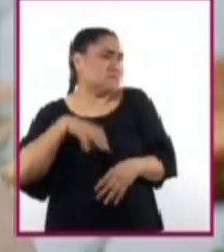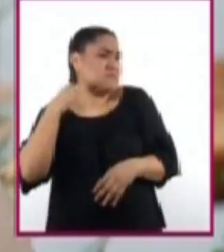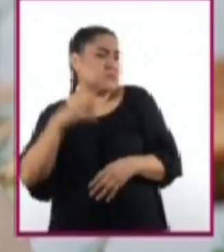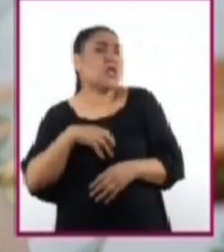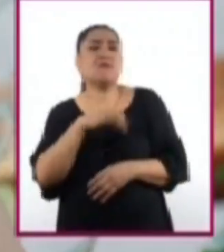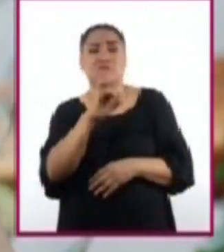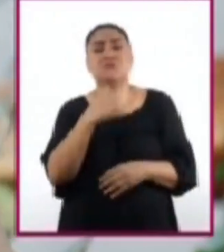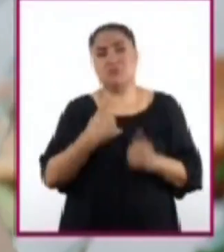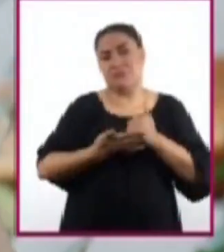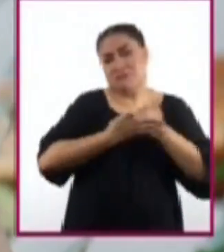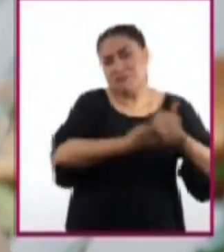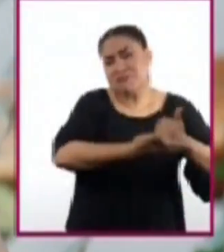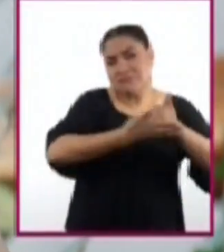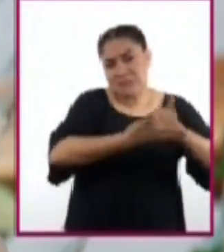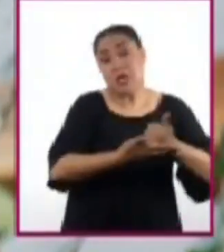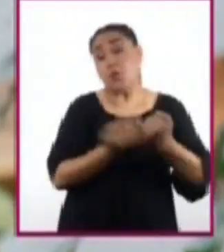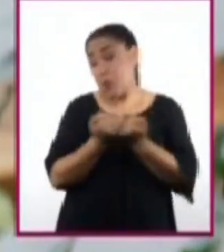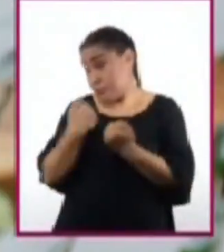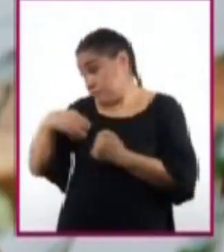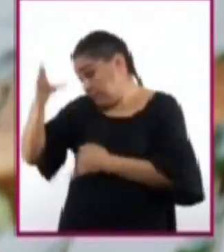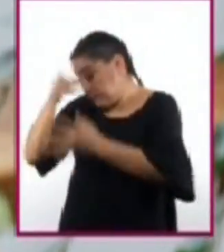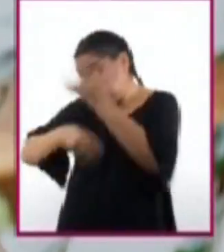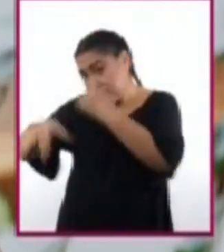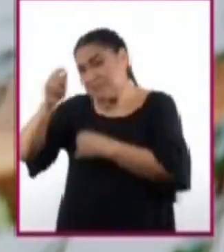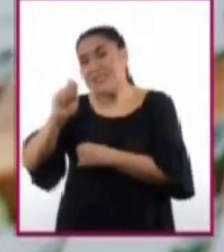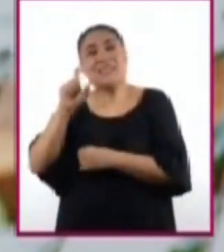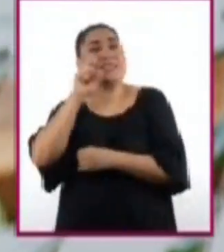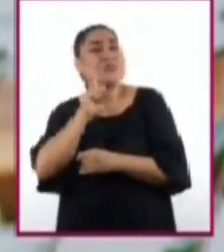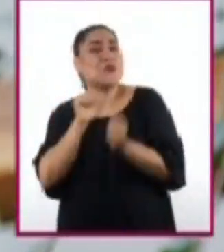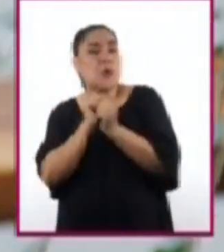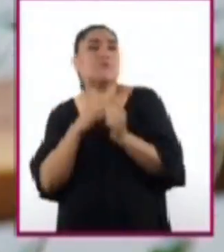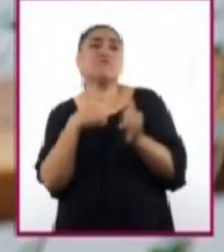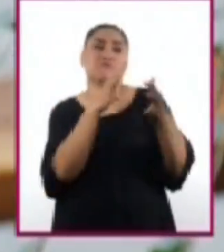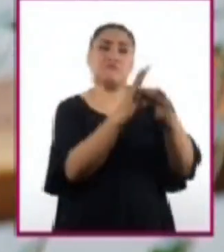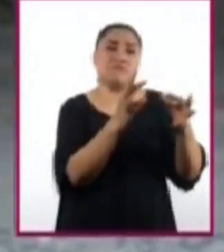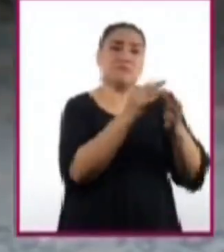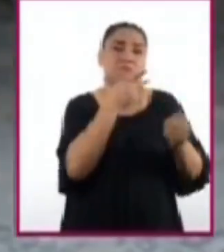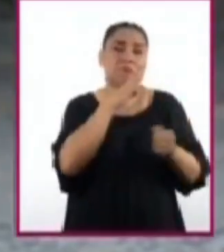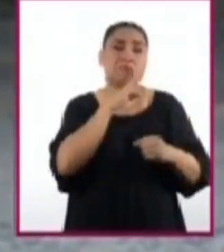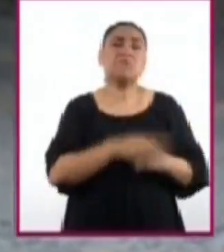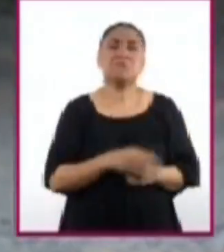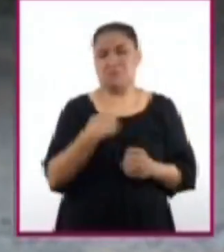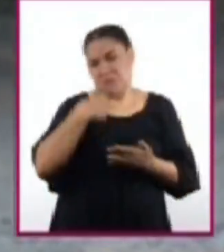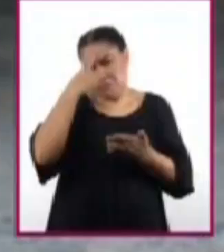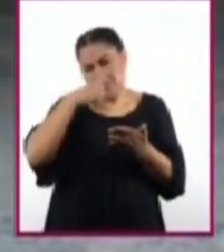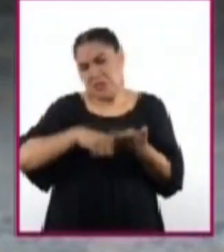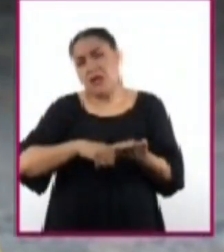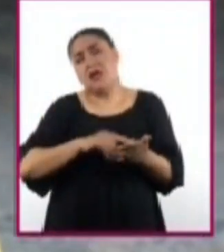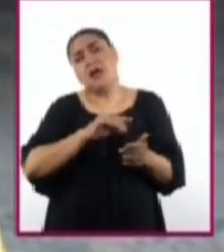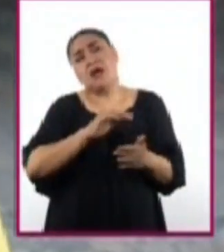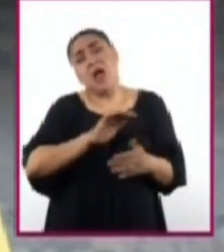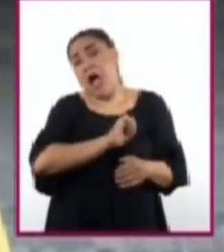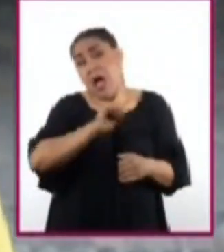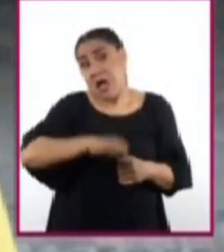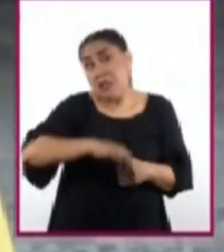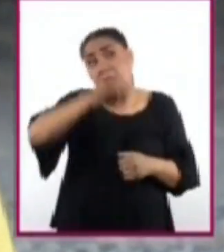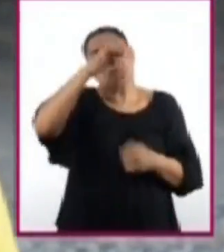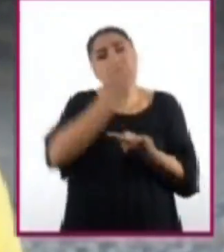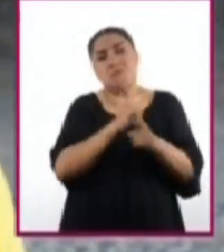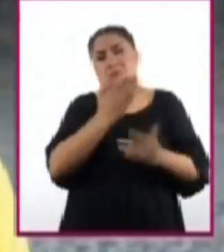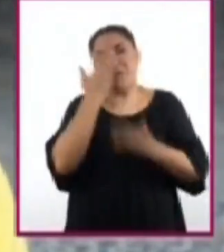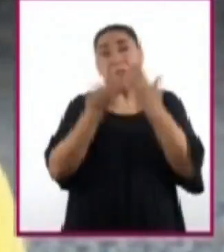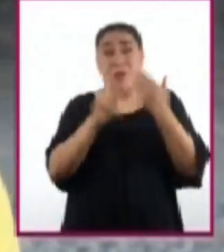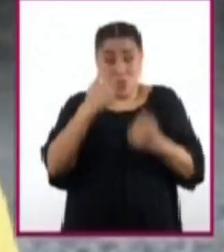ayudo a veces. Además, les comparto lo que estamos aprendiendo sobre sexualidad. Yo creo que a cualquier edad puedes lograr lo que quieras, pero yo por lo pronto